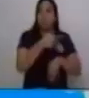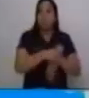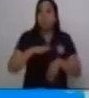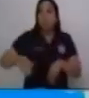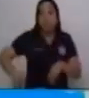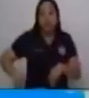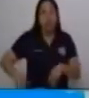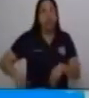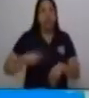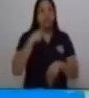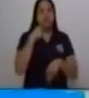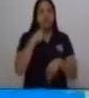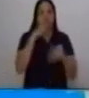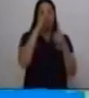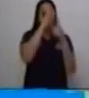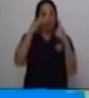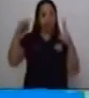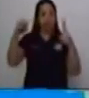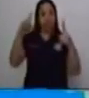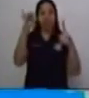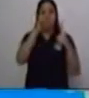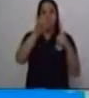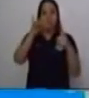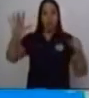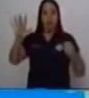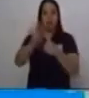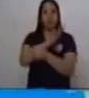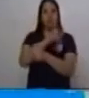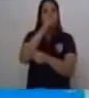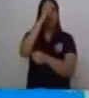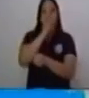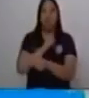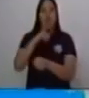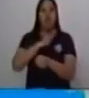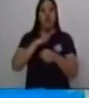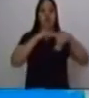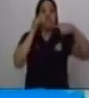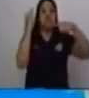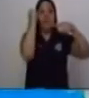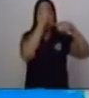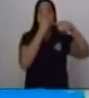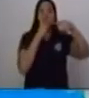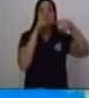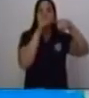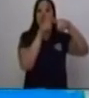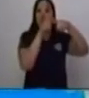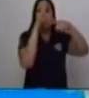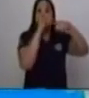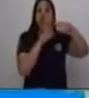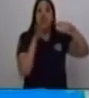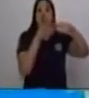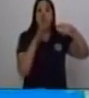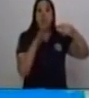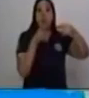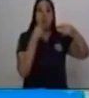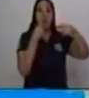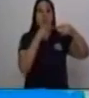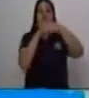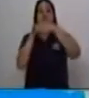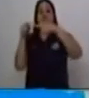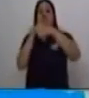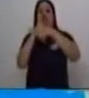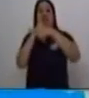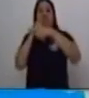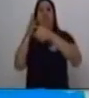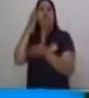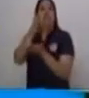Es una oración con sentido completo, pero carece de sujeto. Llegaremos tarde. ¿Quiénes llegaremos tarde? Nosotros.